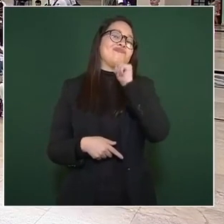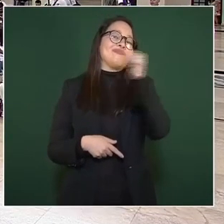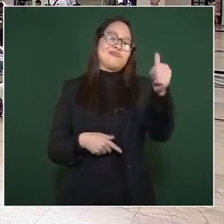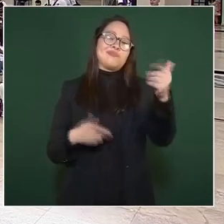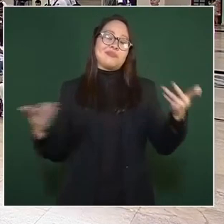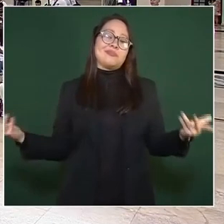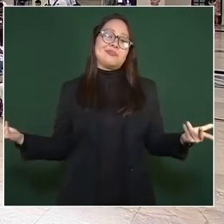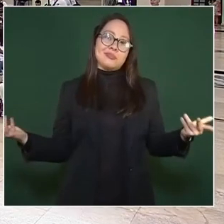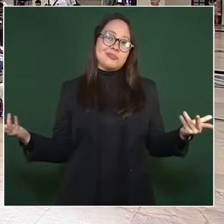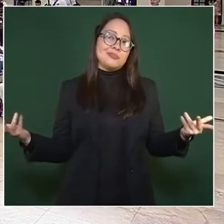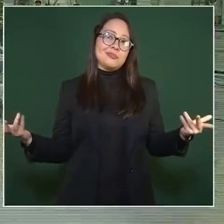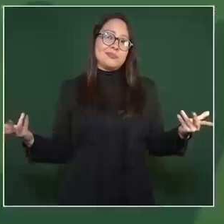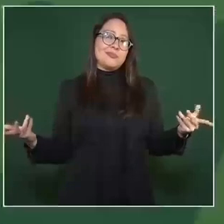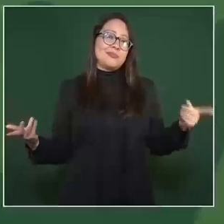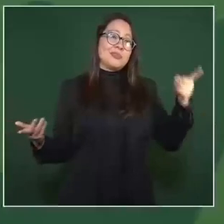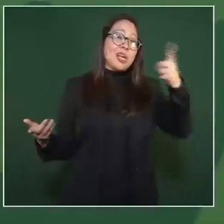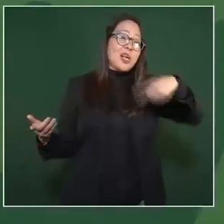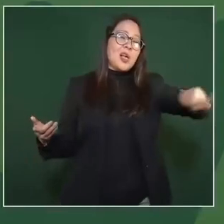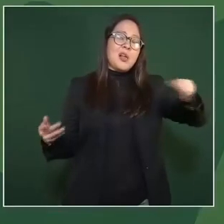menosprecian al pueblo.